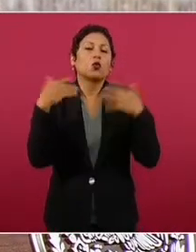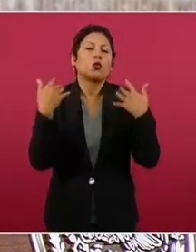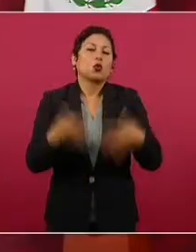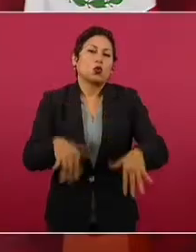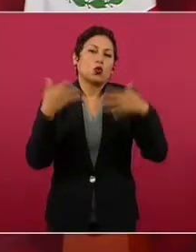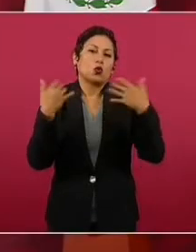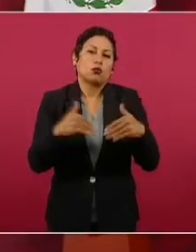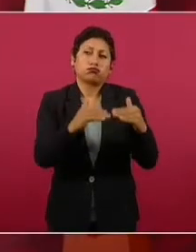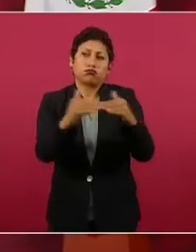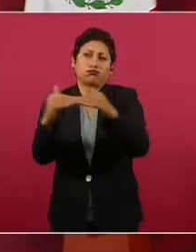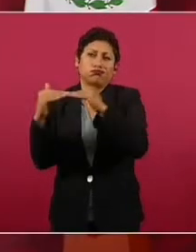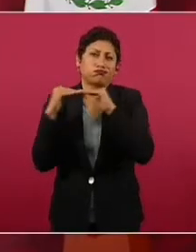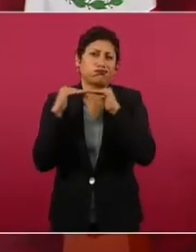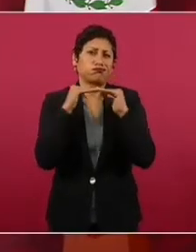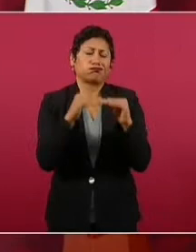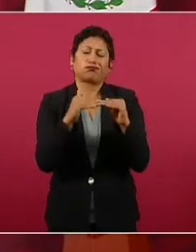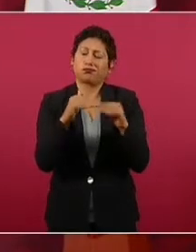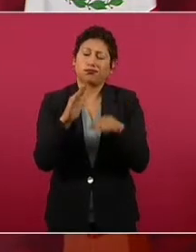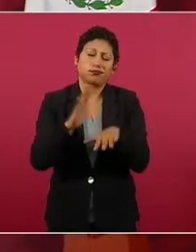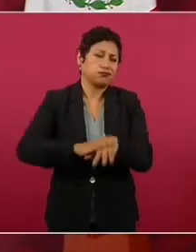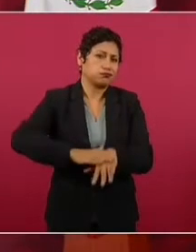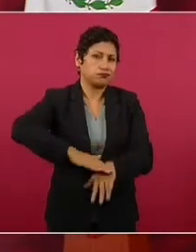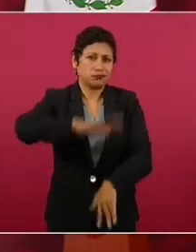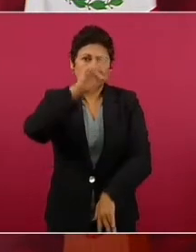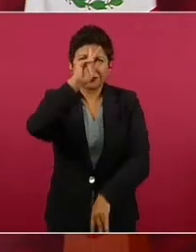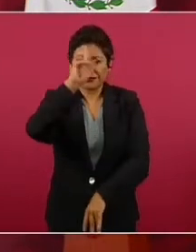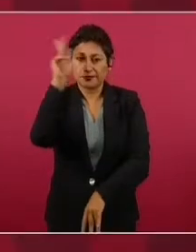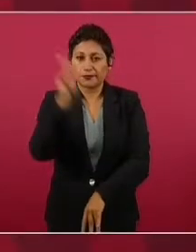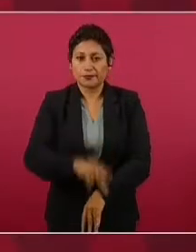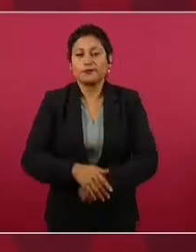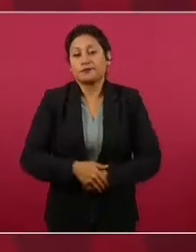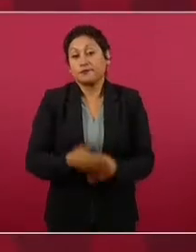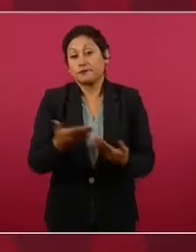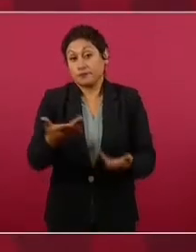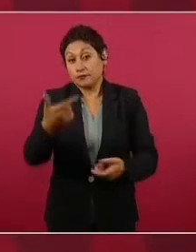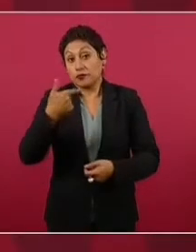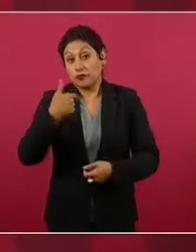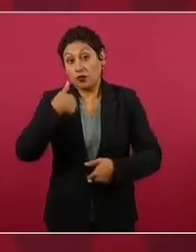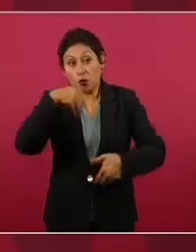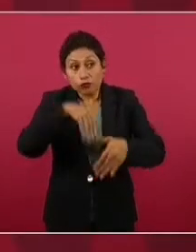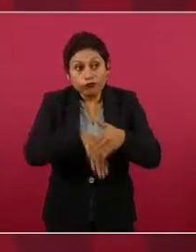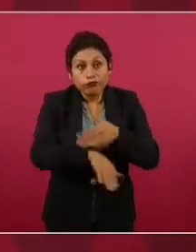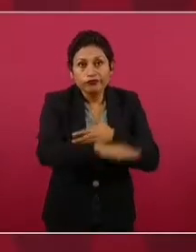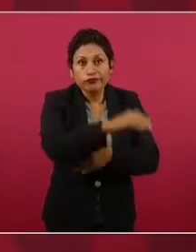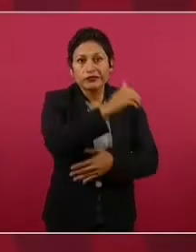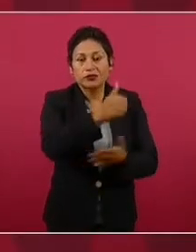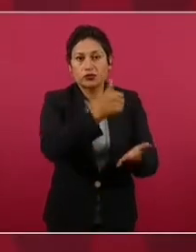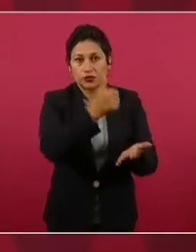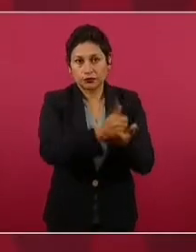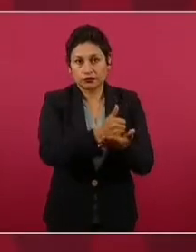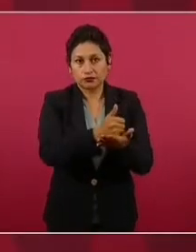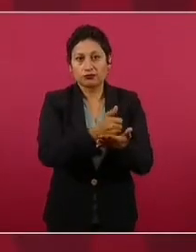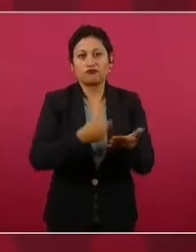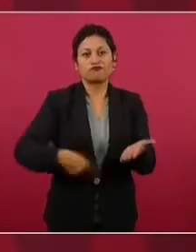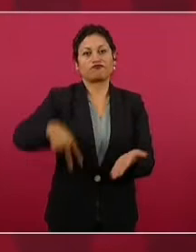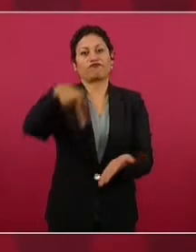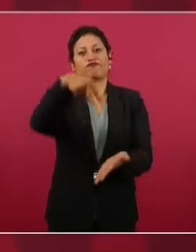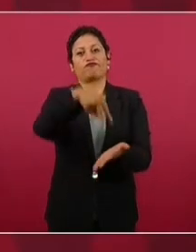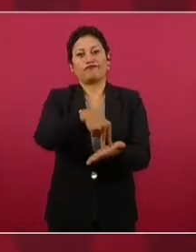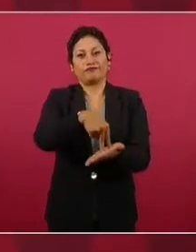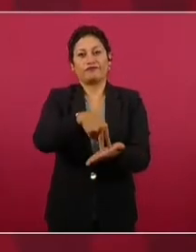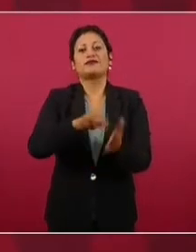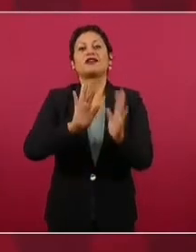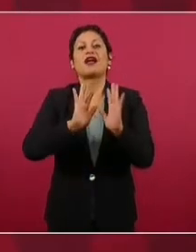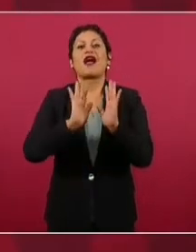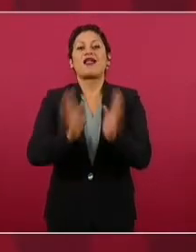Bueno, pues ahí llego y ya me estaban